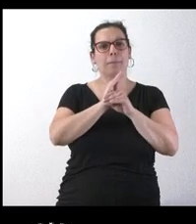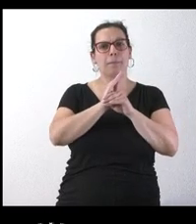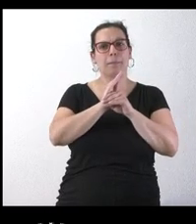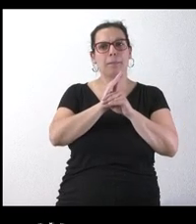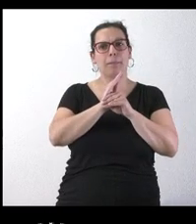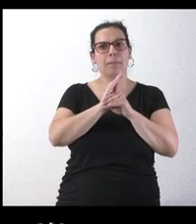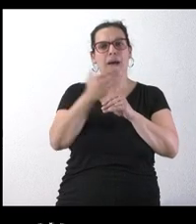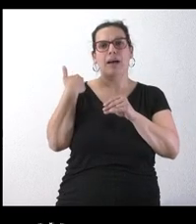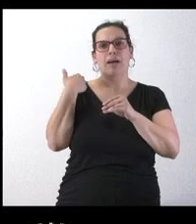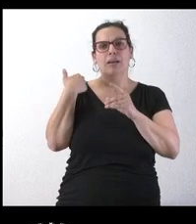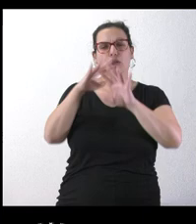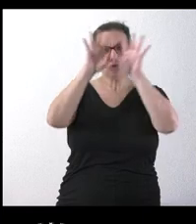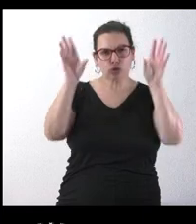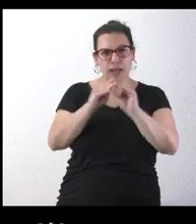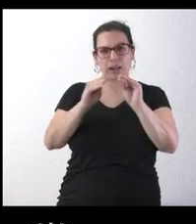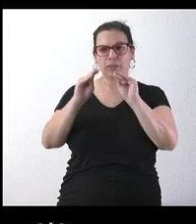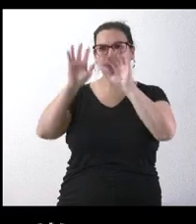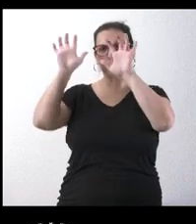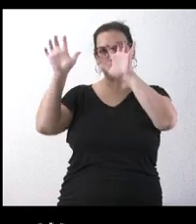conjunto de lo que se ha reducido.